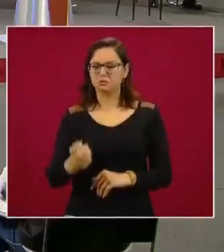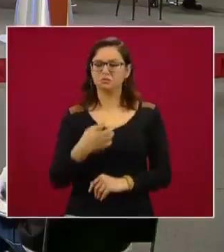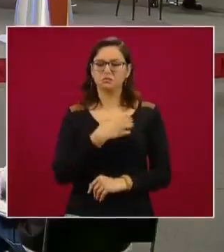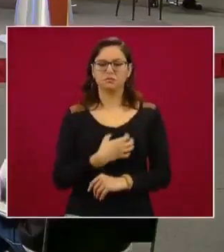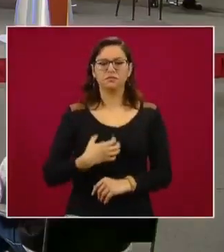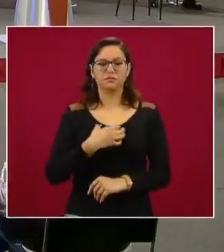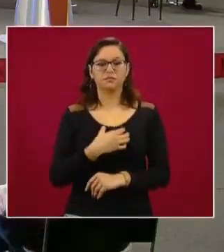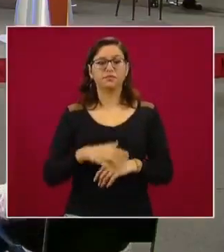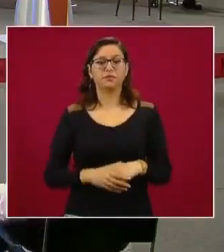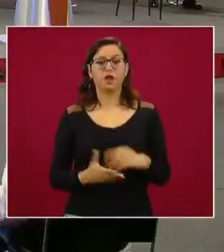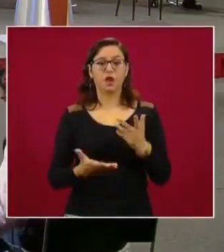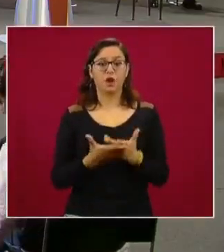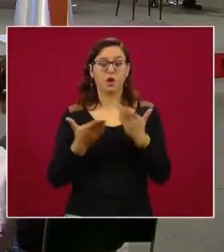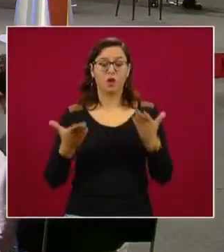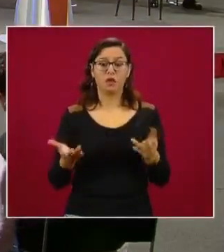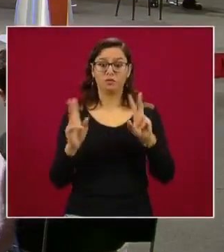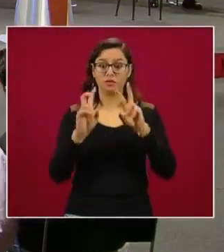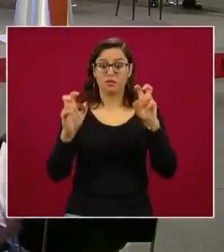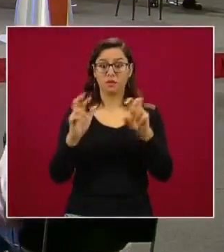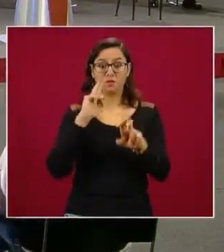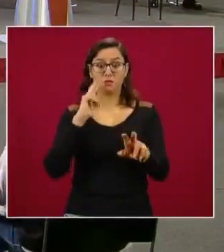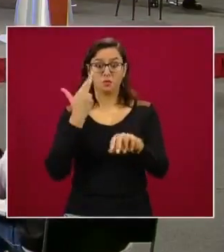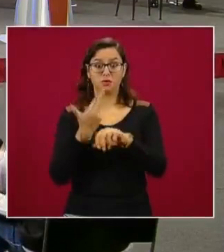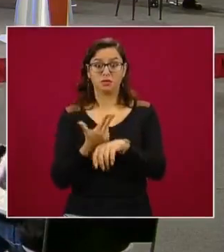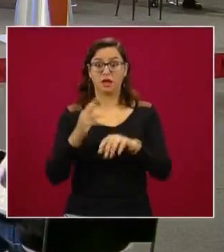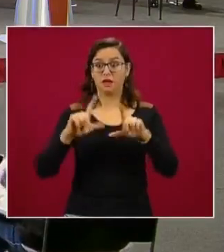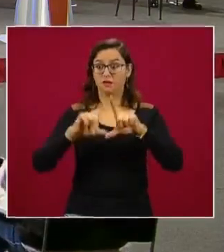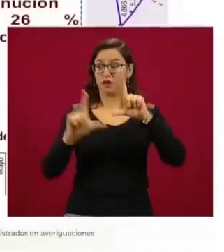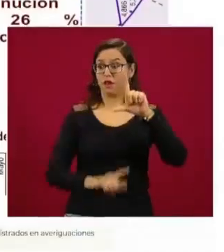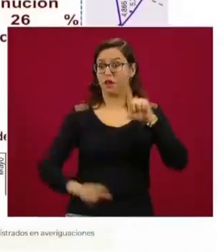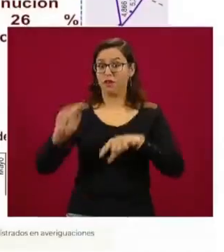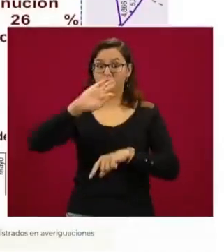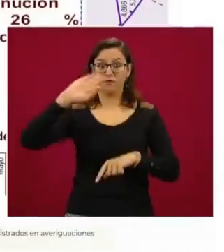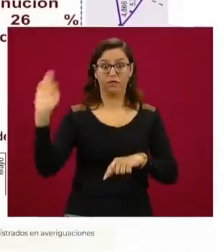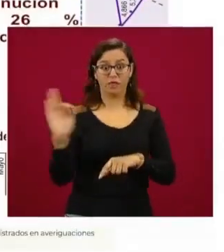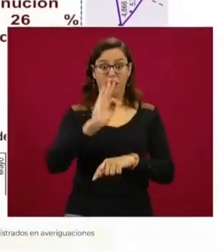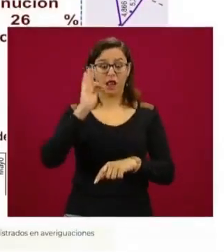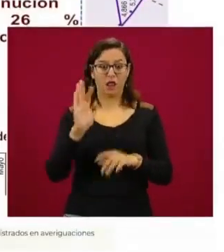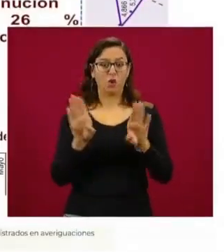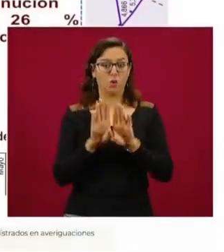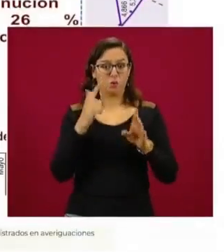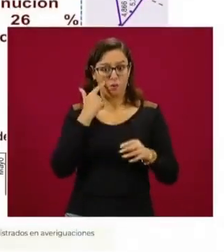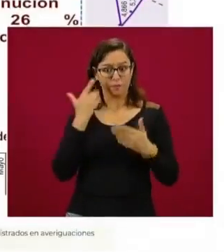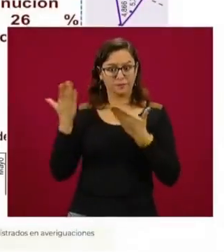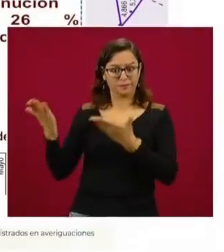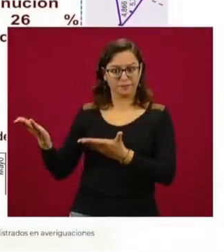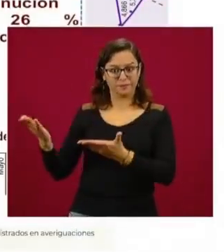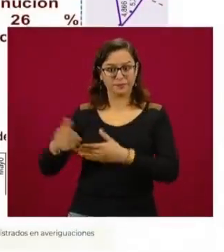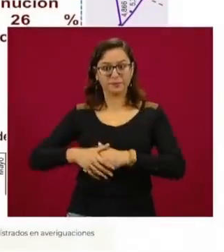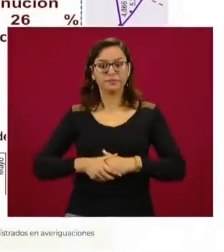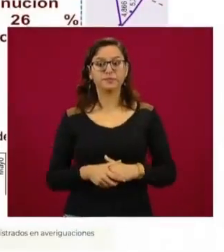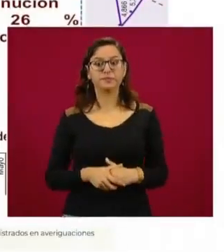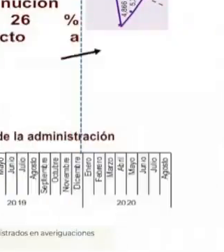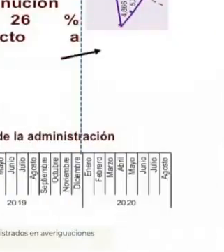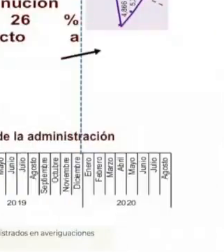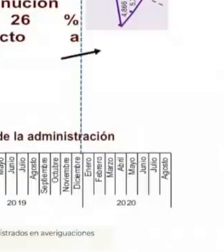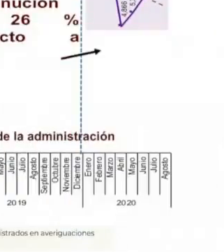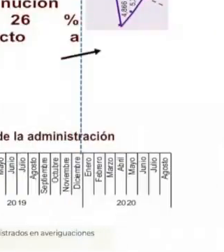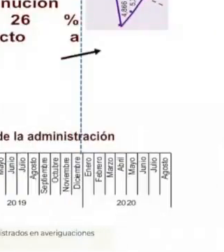fuero federal, que es la responsabilidad absoluta del gobierno federal. Vean ustedes la tendencia